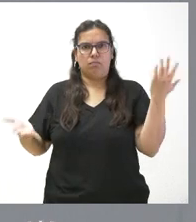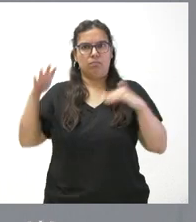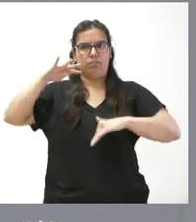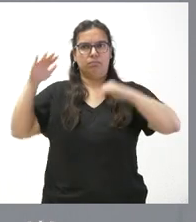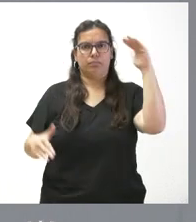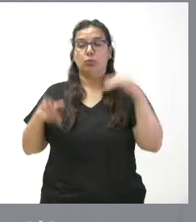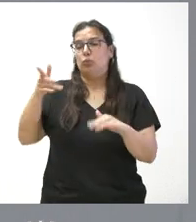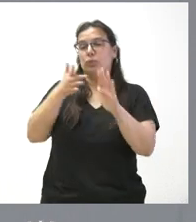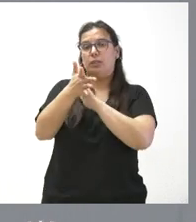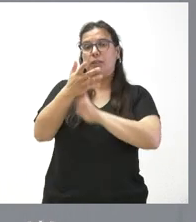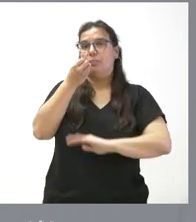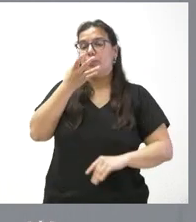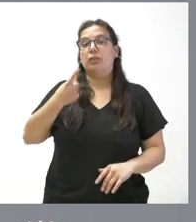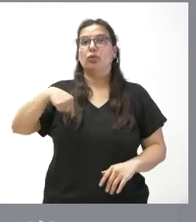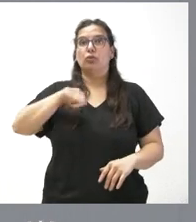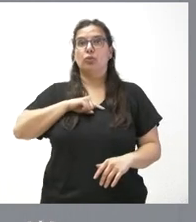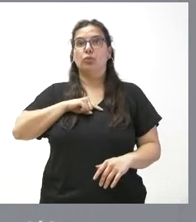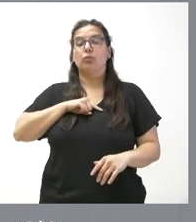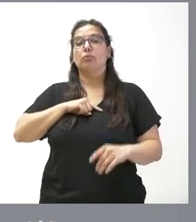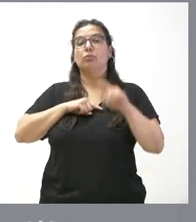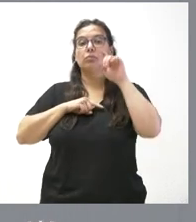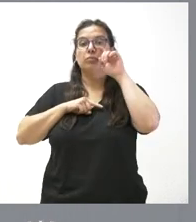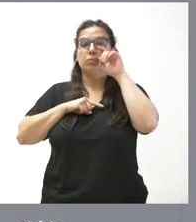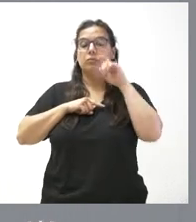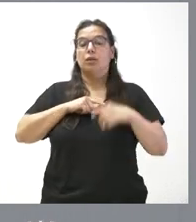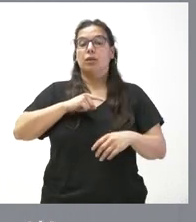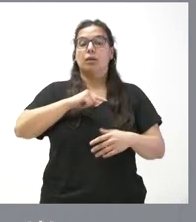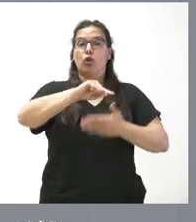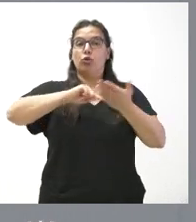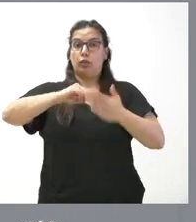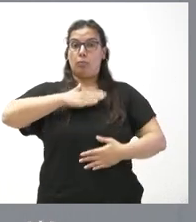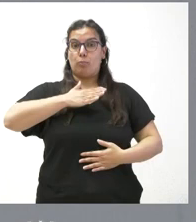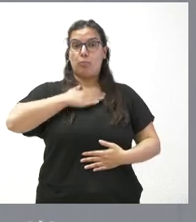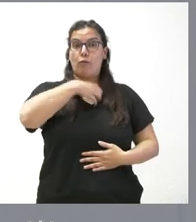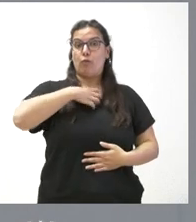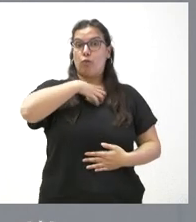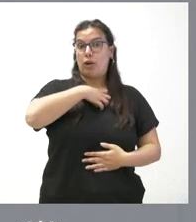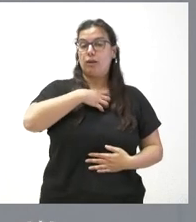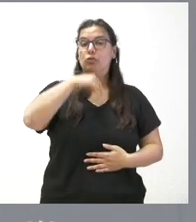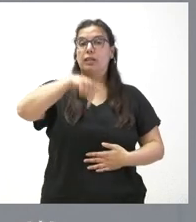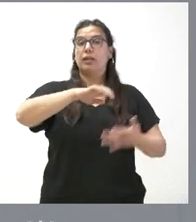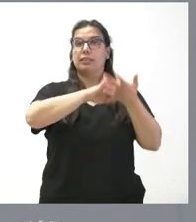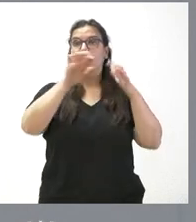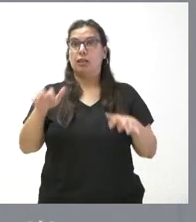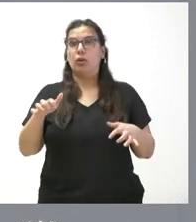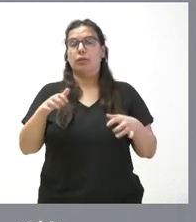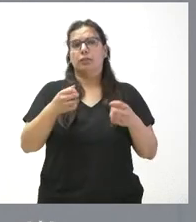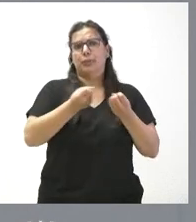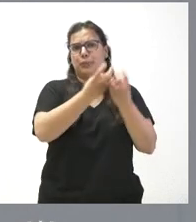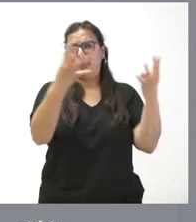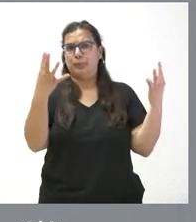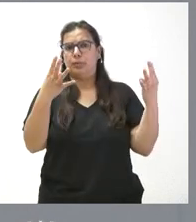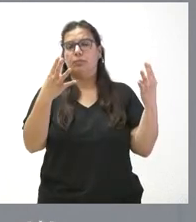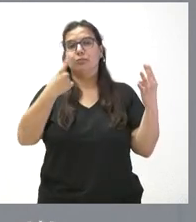descrito usted muy bien. A nosotros nos corresponden las relaciones laborales con el personal propio de la comunidad autónoma, que en el caso de Castileño es muy numeroso, como usted conoce.